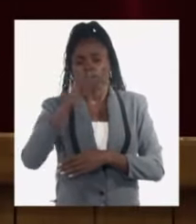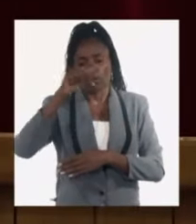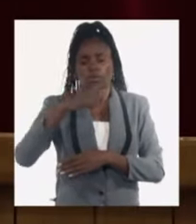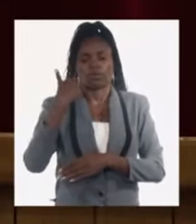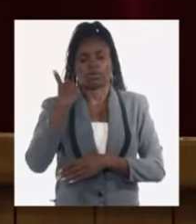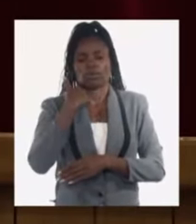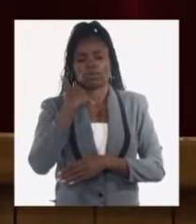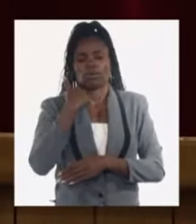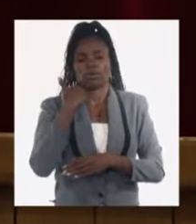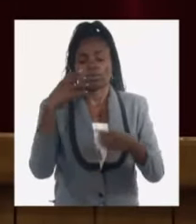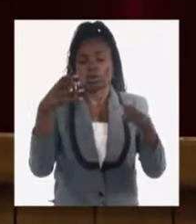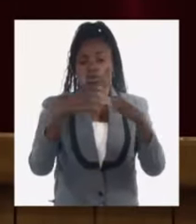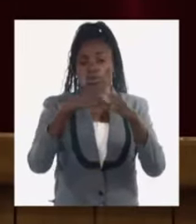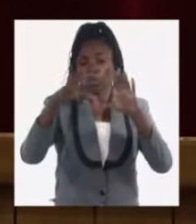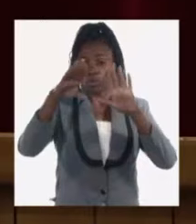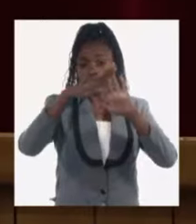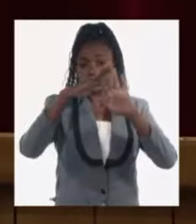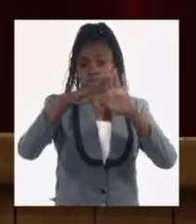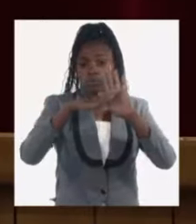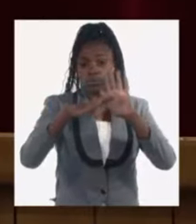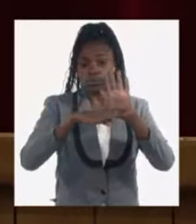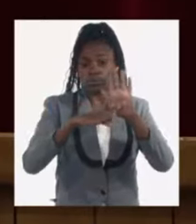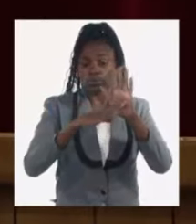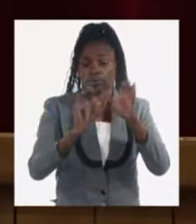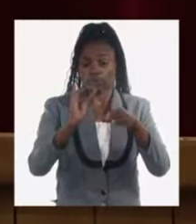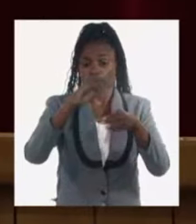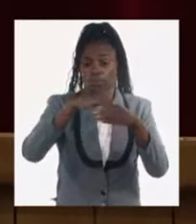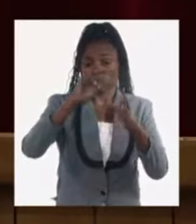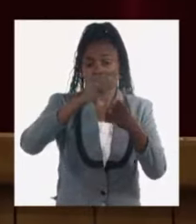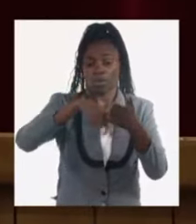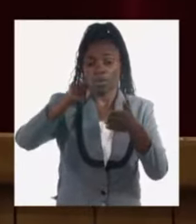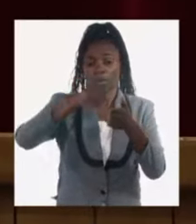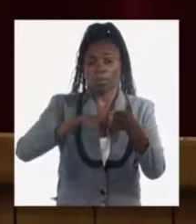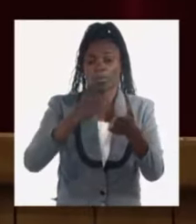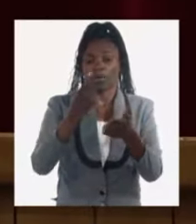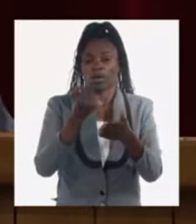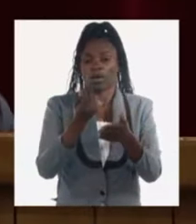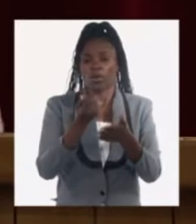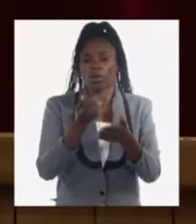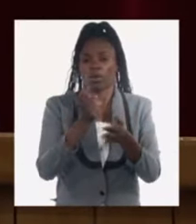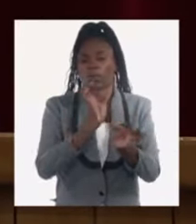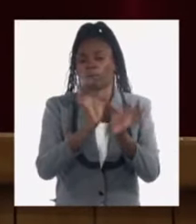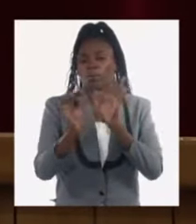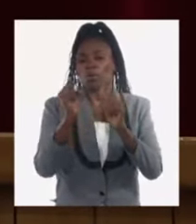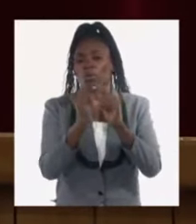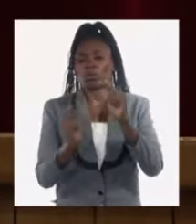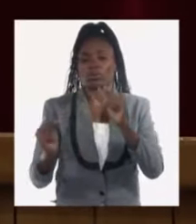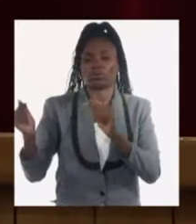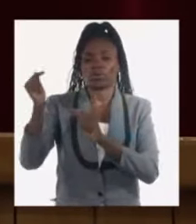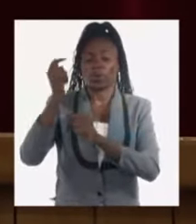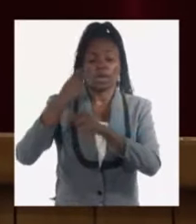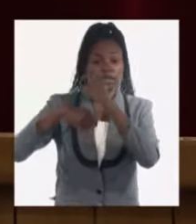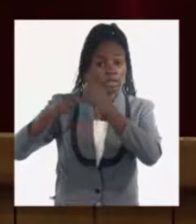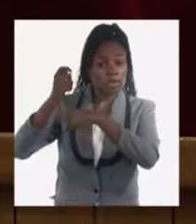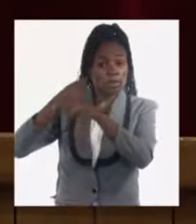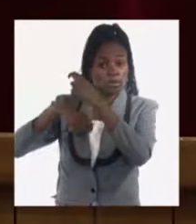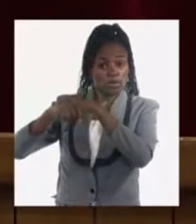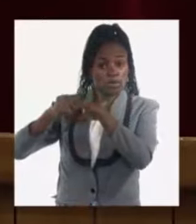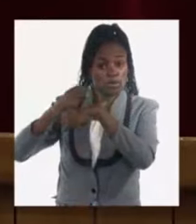hay un grupo de medidas que estamos incorporando en el plan de la economía para respaldar la prioridad que tienen las exportaciones